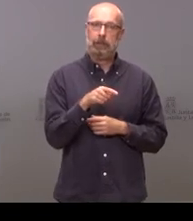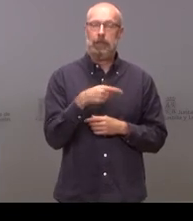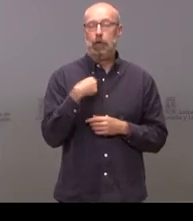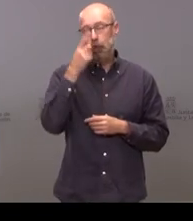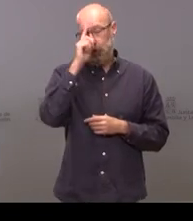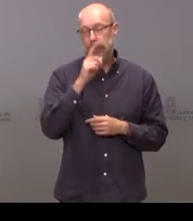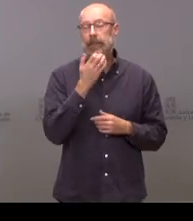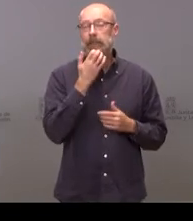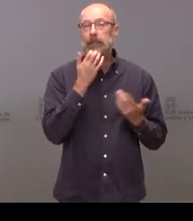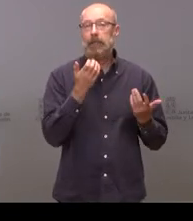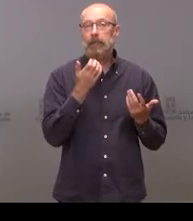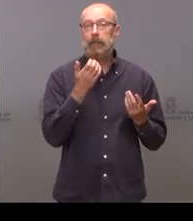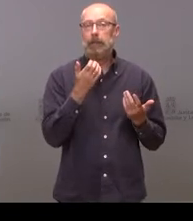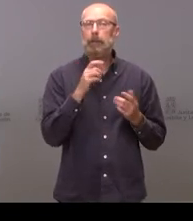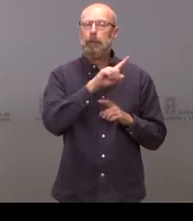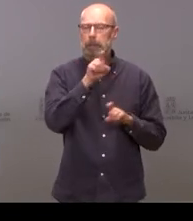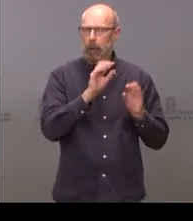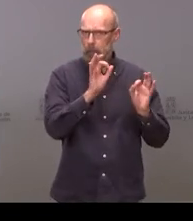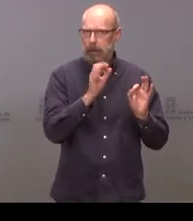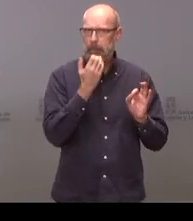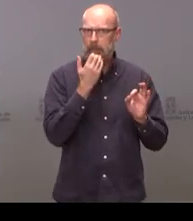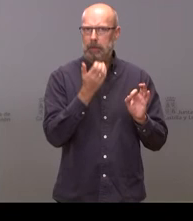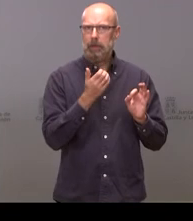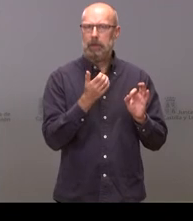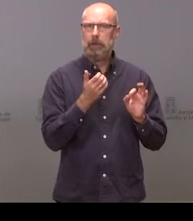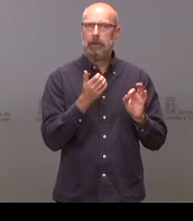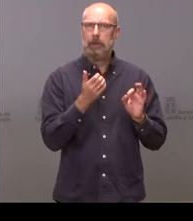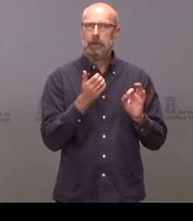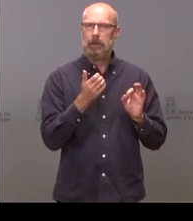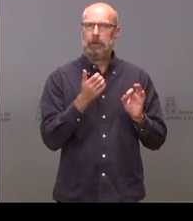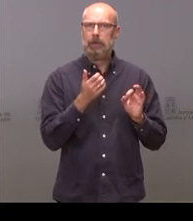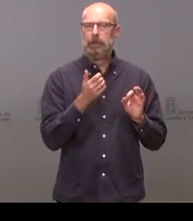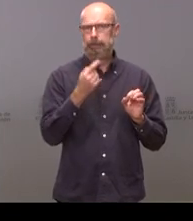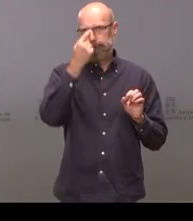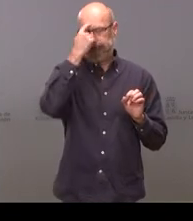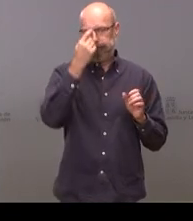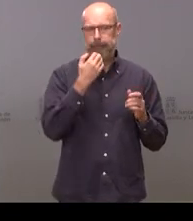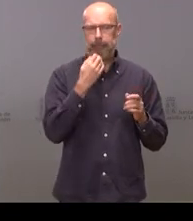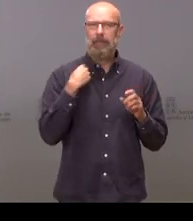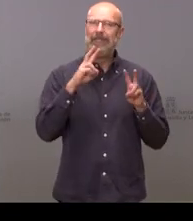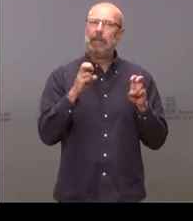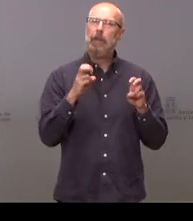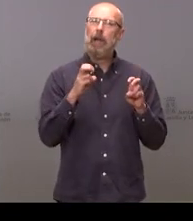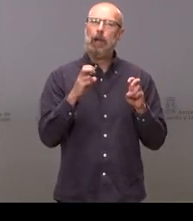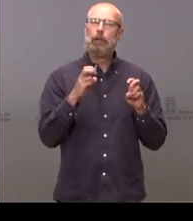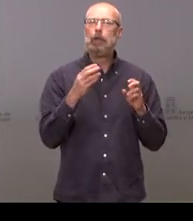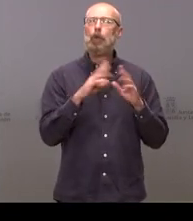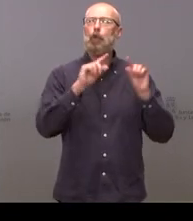si una pregunta muy concreta si la tendrá a la cabeza por el convenio del Museo de Semana Santa tiene